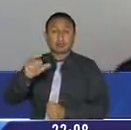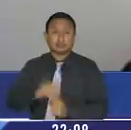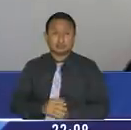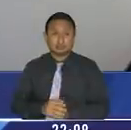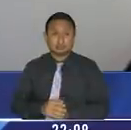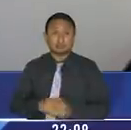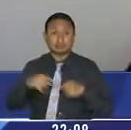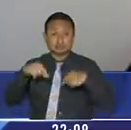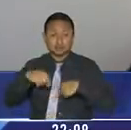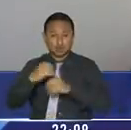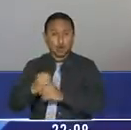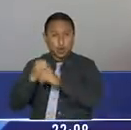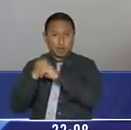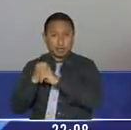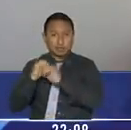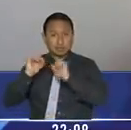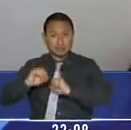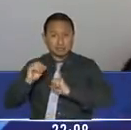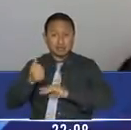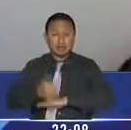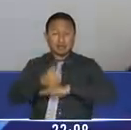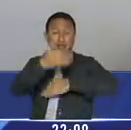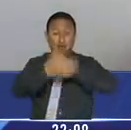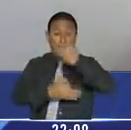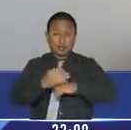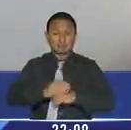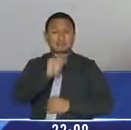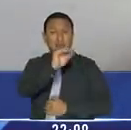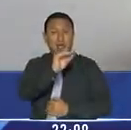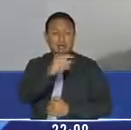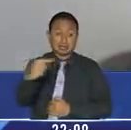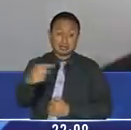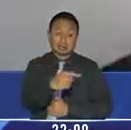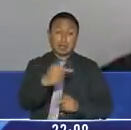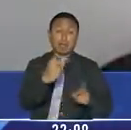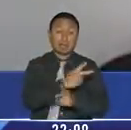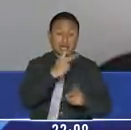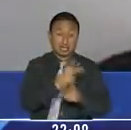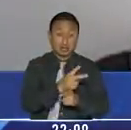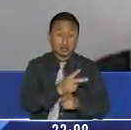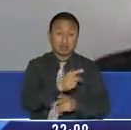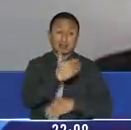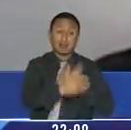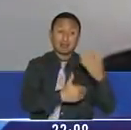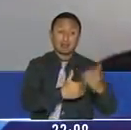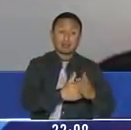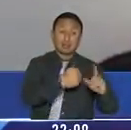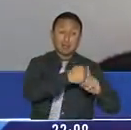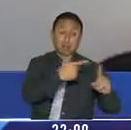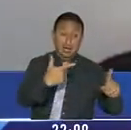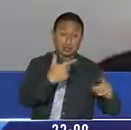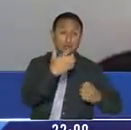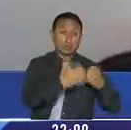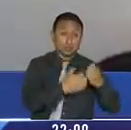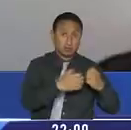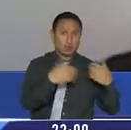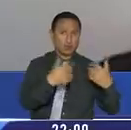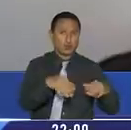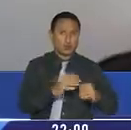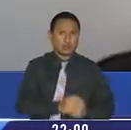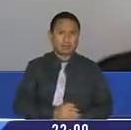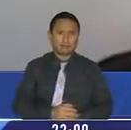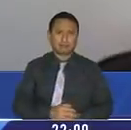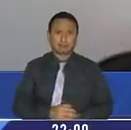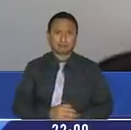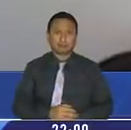obligatoriamente en conocimiento de las autoridades judiciales el impacto que iba a tener el regresarle a